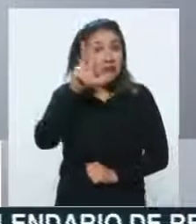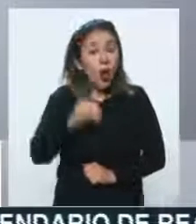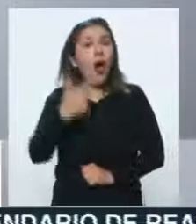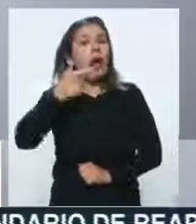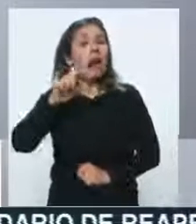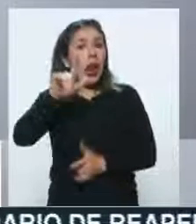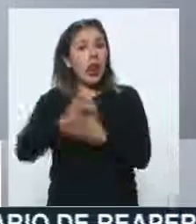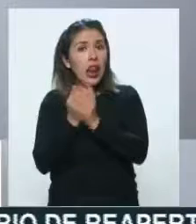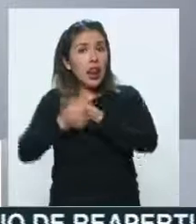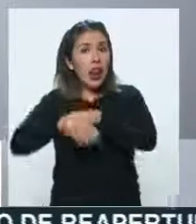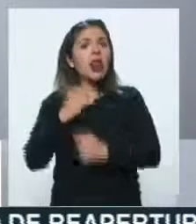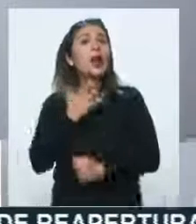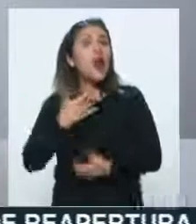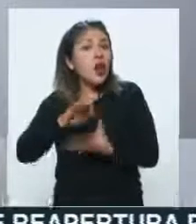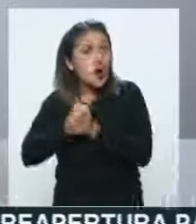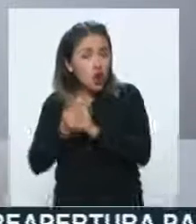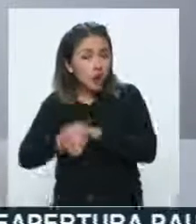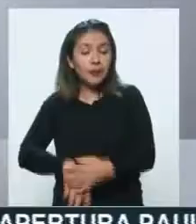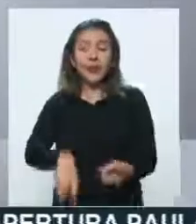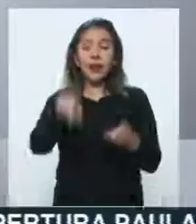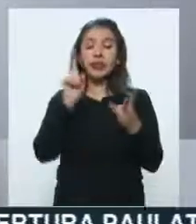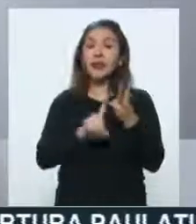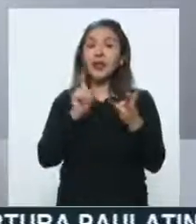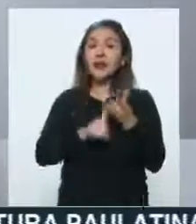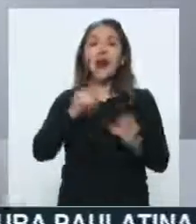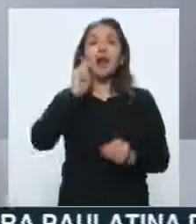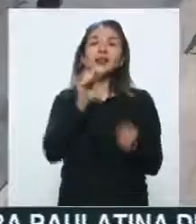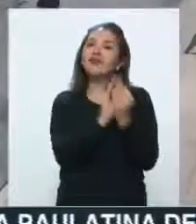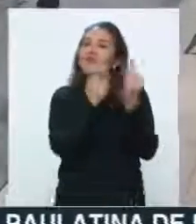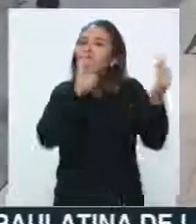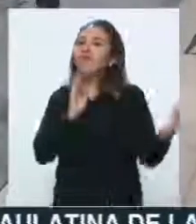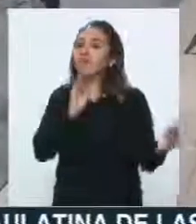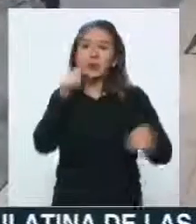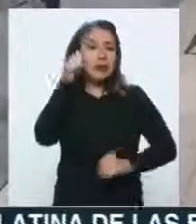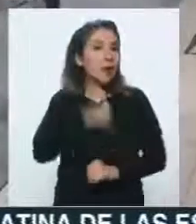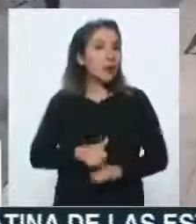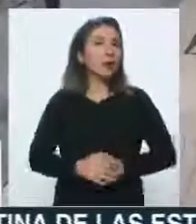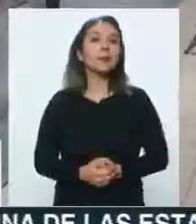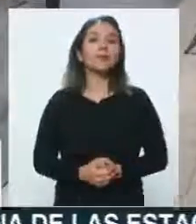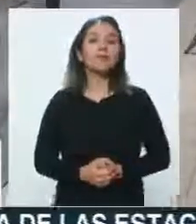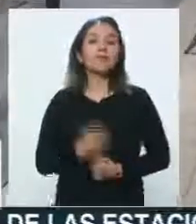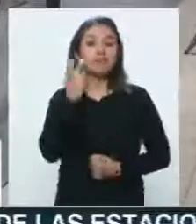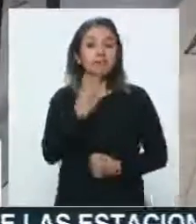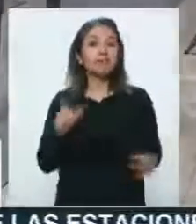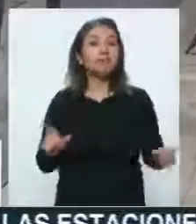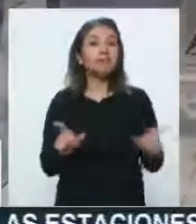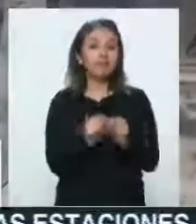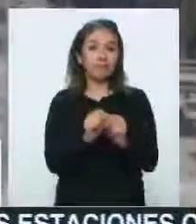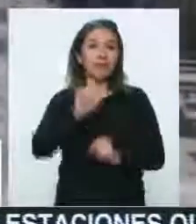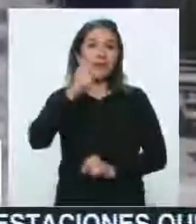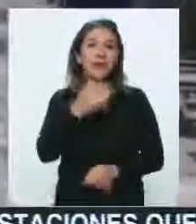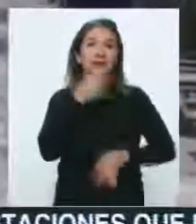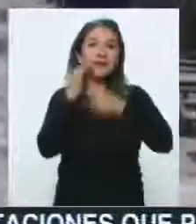si no con gel, y la tercera es la sana distancia. Reportó Enrique Muñiz.